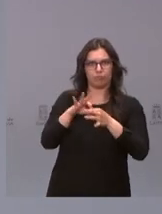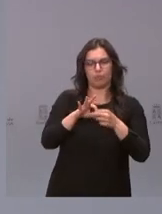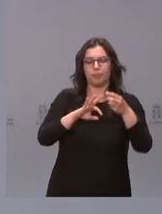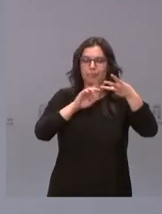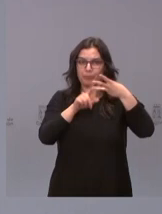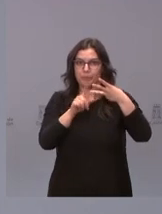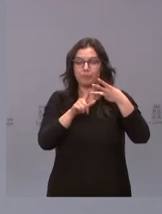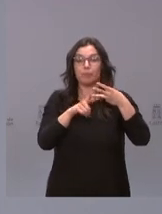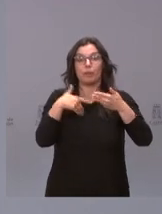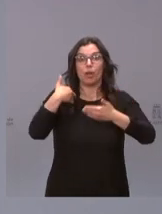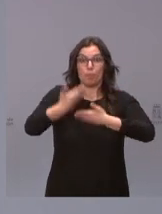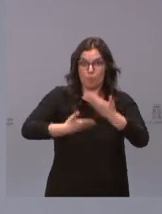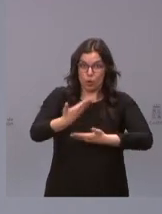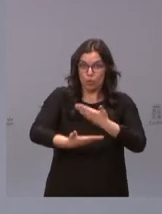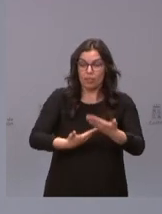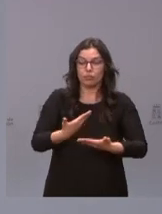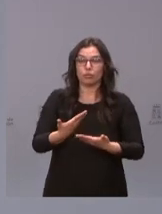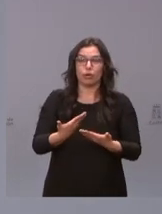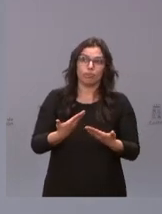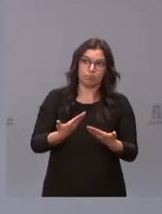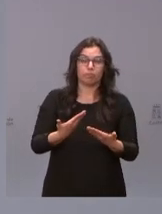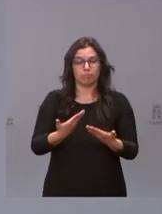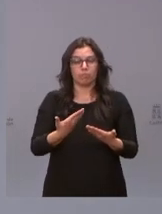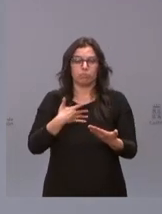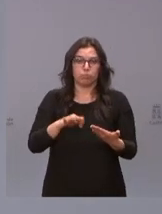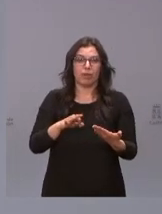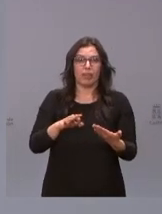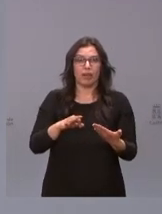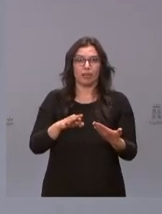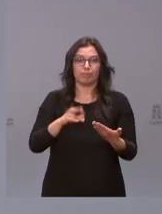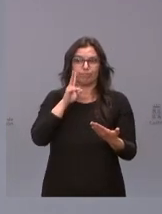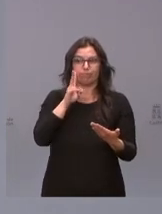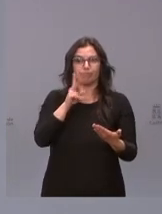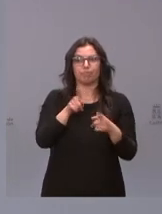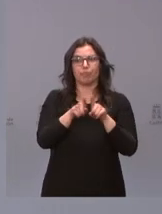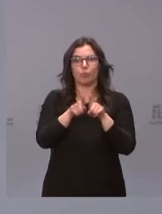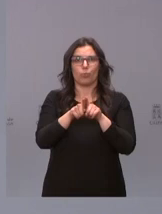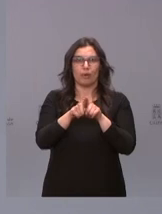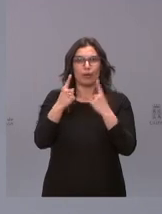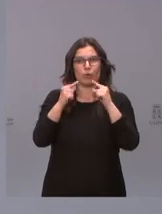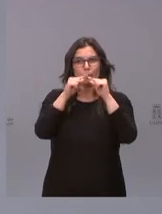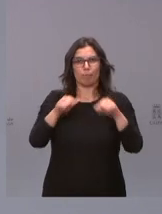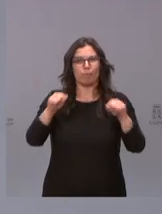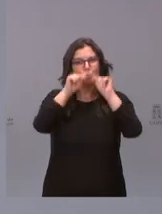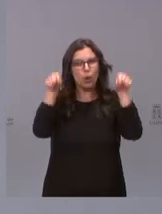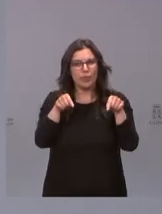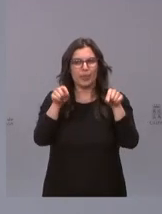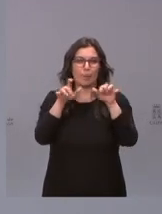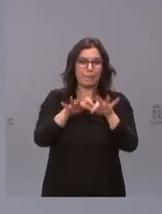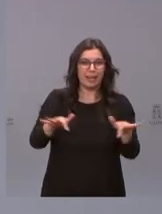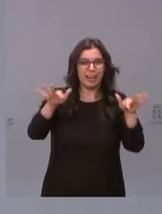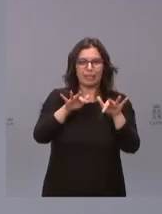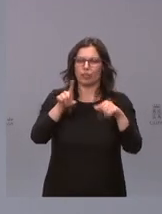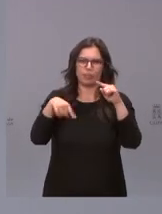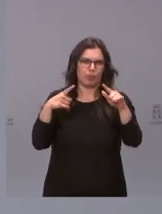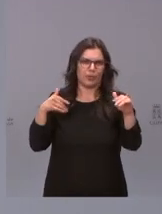ese proceso que se ha podido ver de ralentización en alguna provincia se va a equiparar se va a